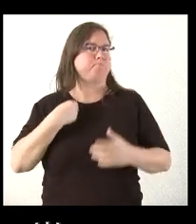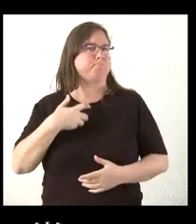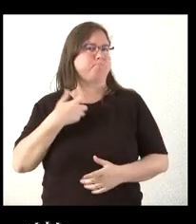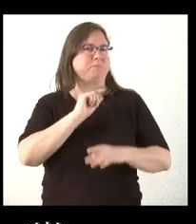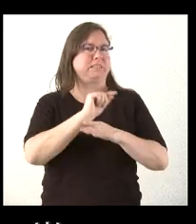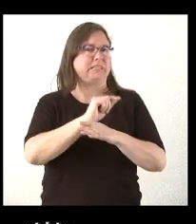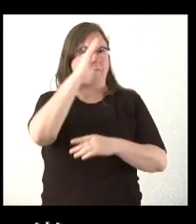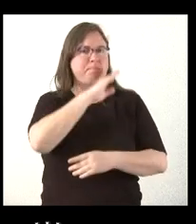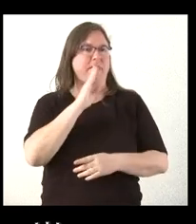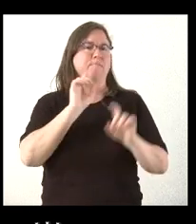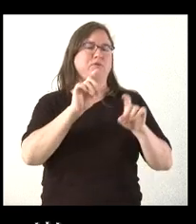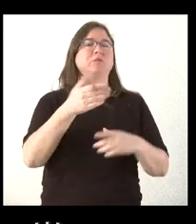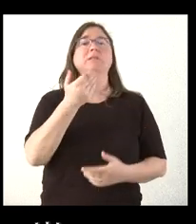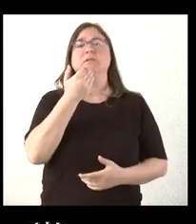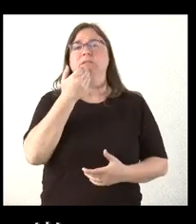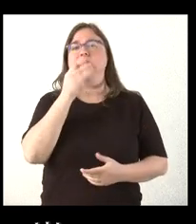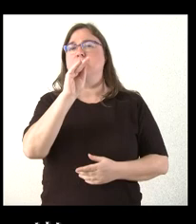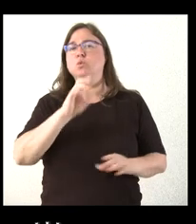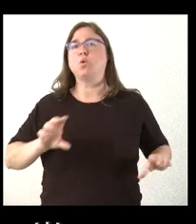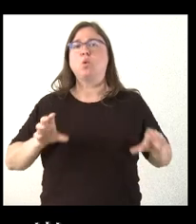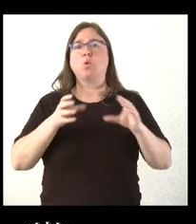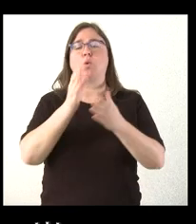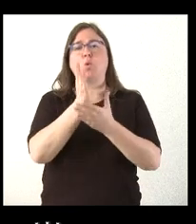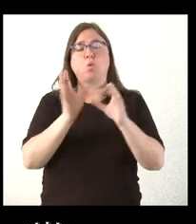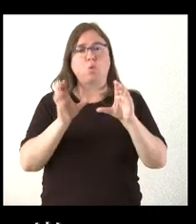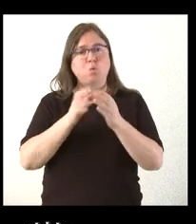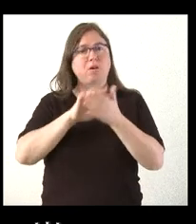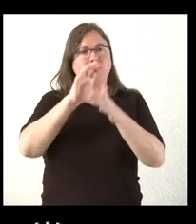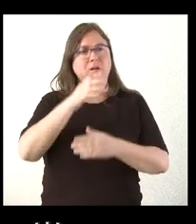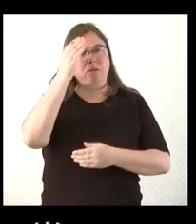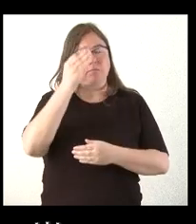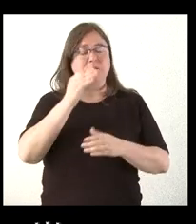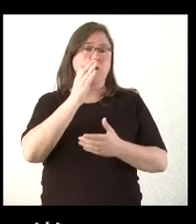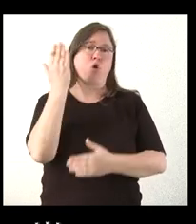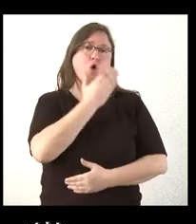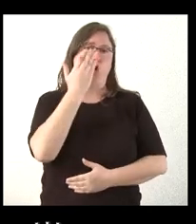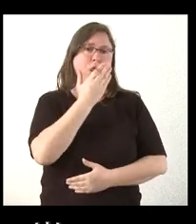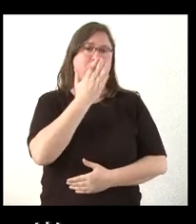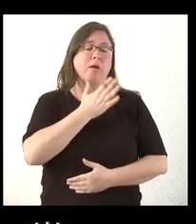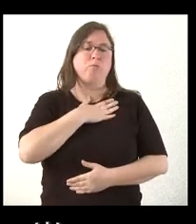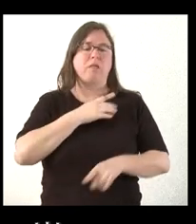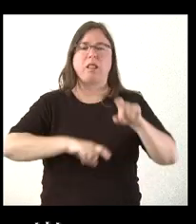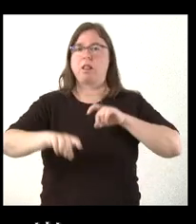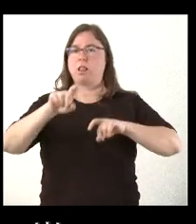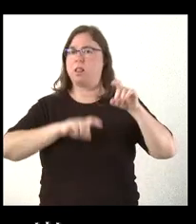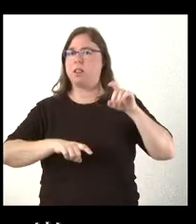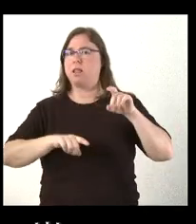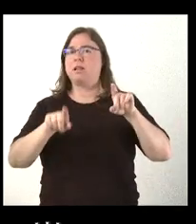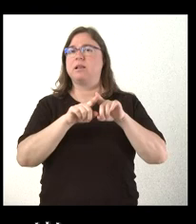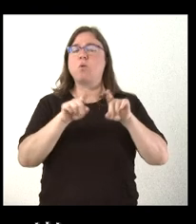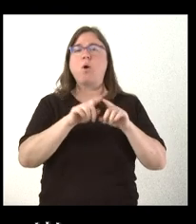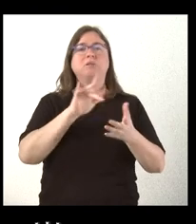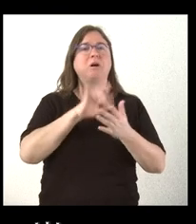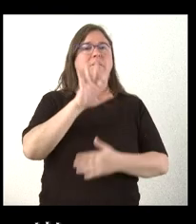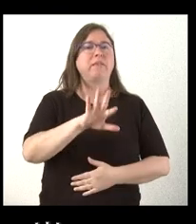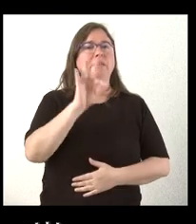si la Junta se plantea o se ha planteado en algún momento que los centros puedan dar marcha atrás una vez que hayan decidido